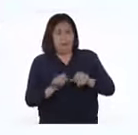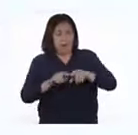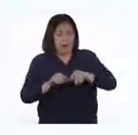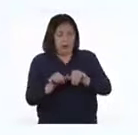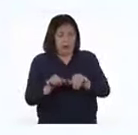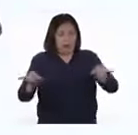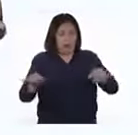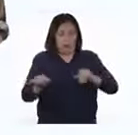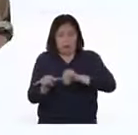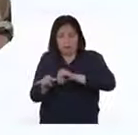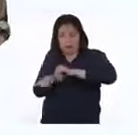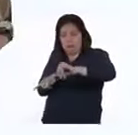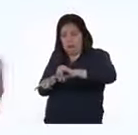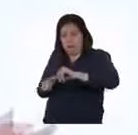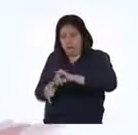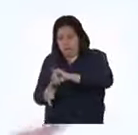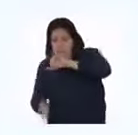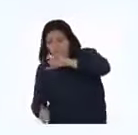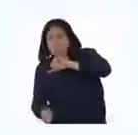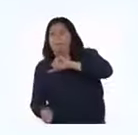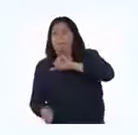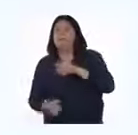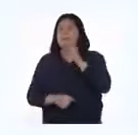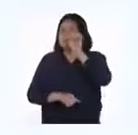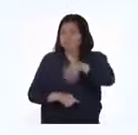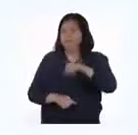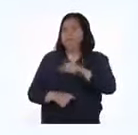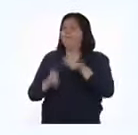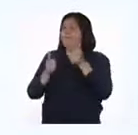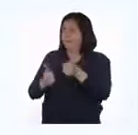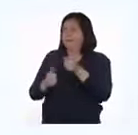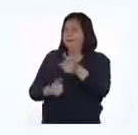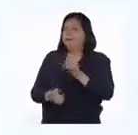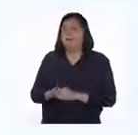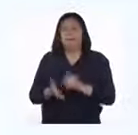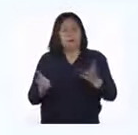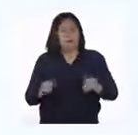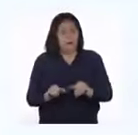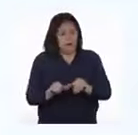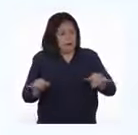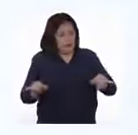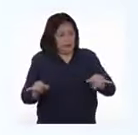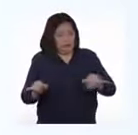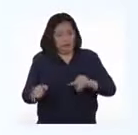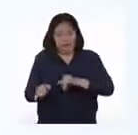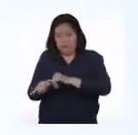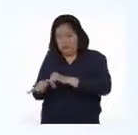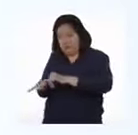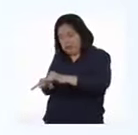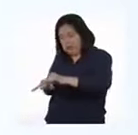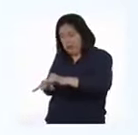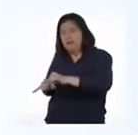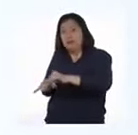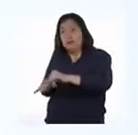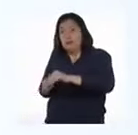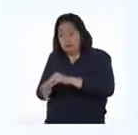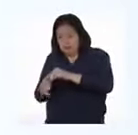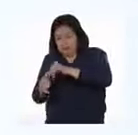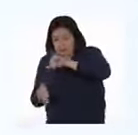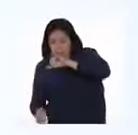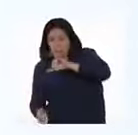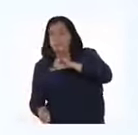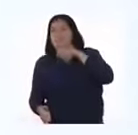largo, el ancho y la altura. Muy bien, Patty. Entonces, el largo, el ancho y la altura